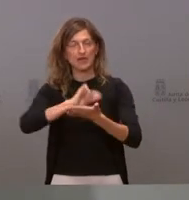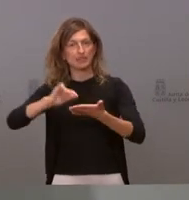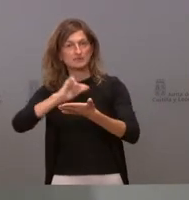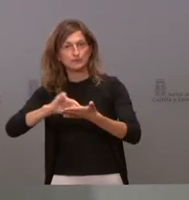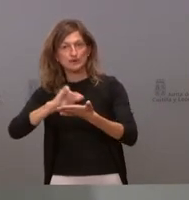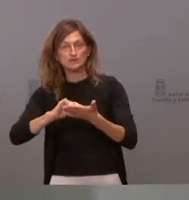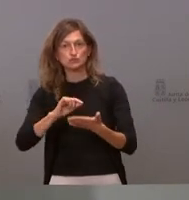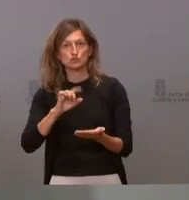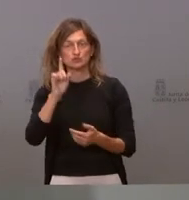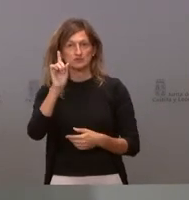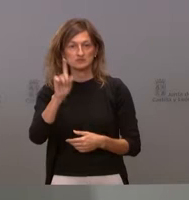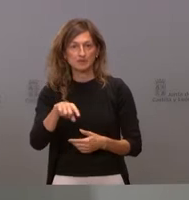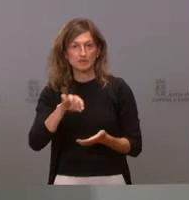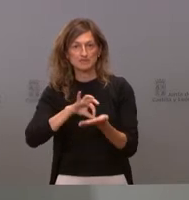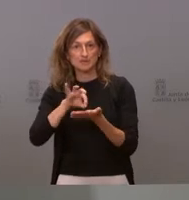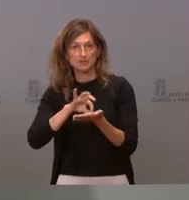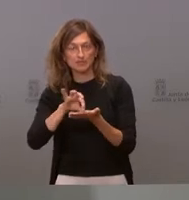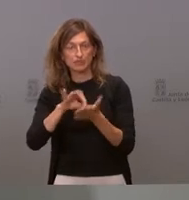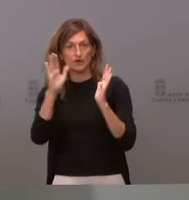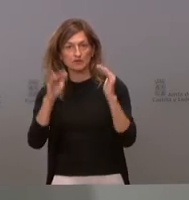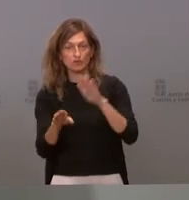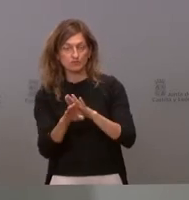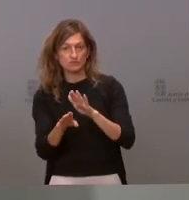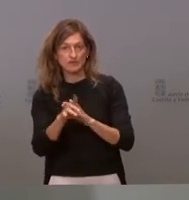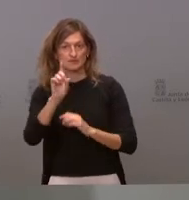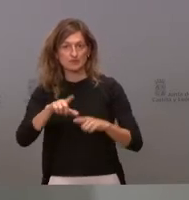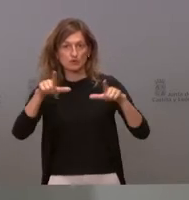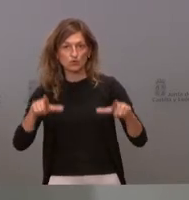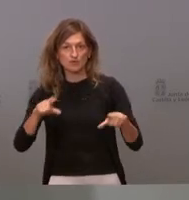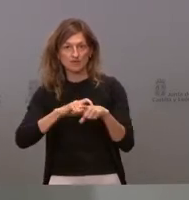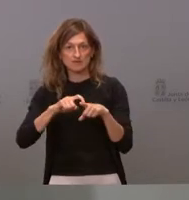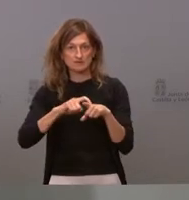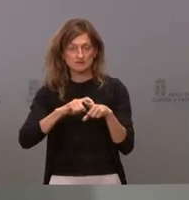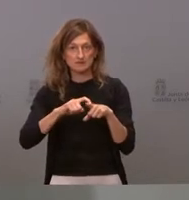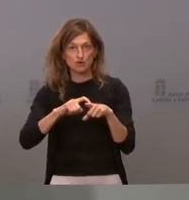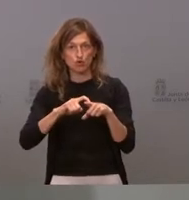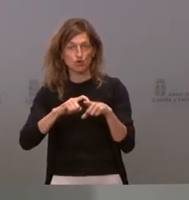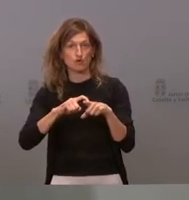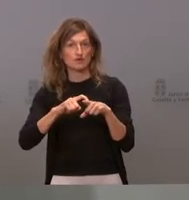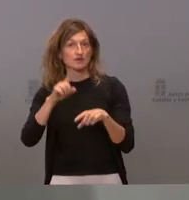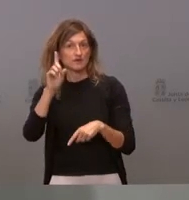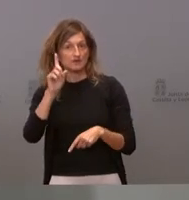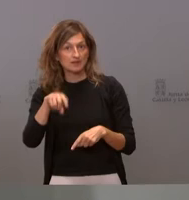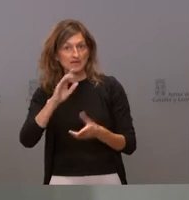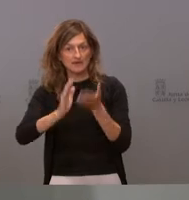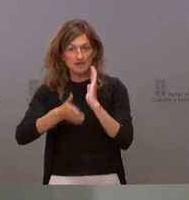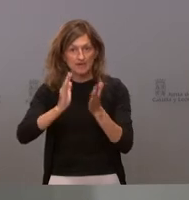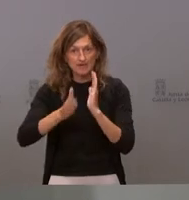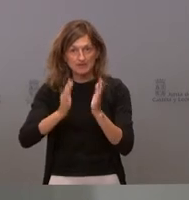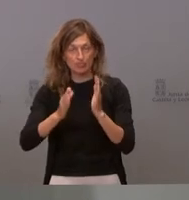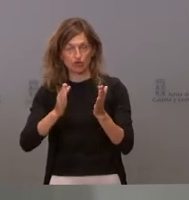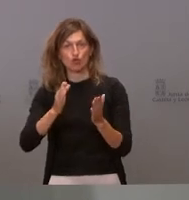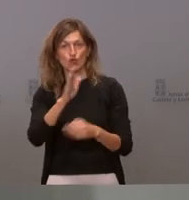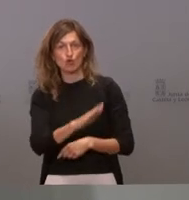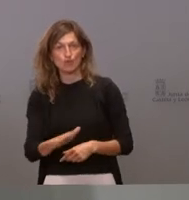más servicios, tanto en el área de atención continuada como en la unidad de psicoprofilaxis obstétrica y en la de rehabilitación y fisioterapia. Se